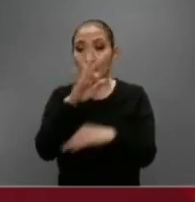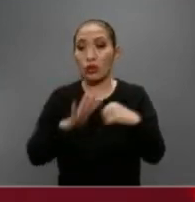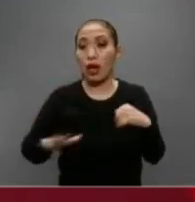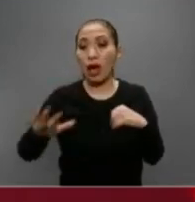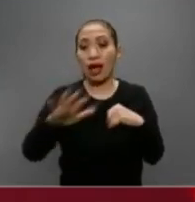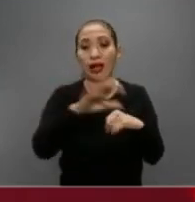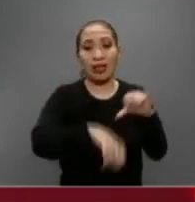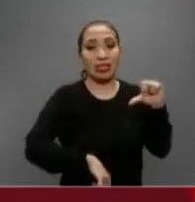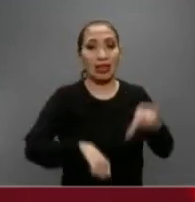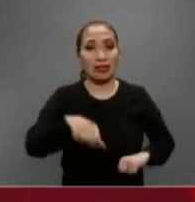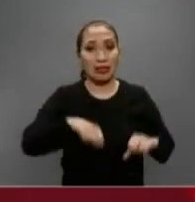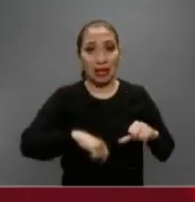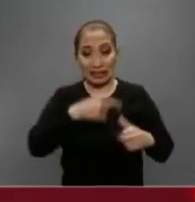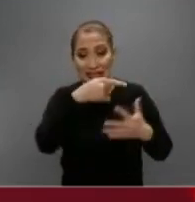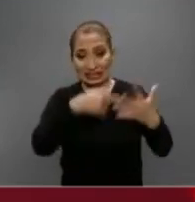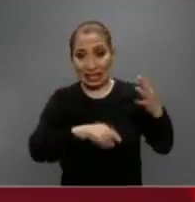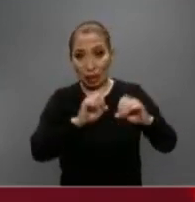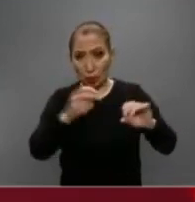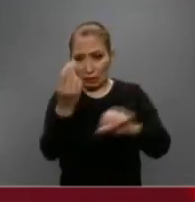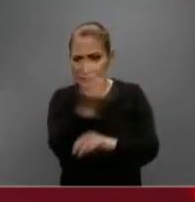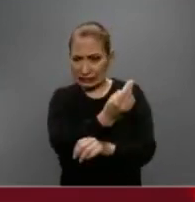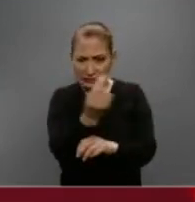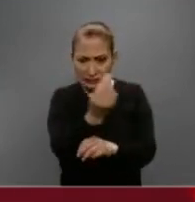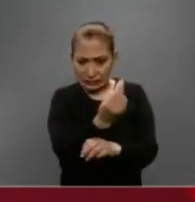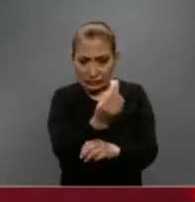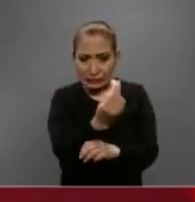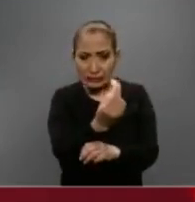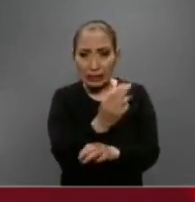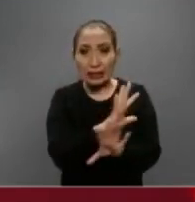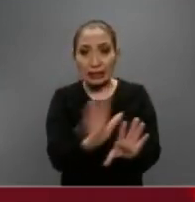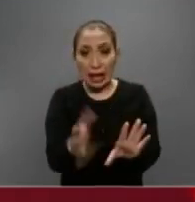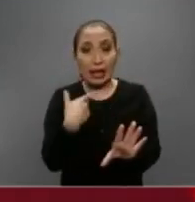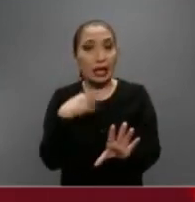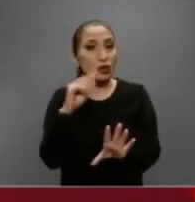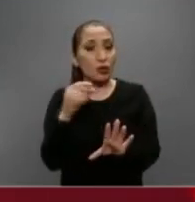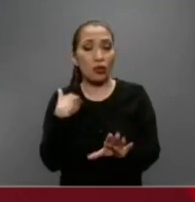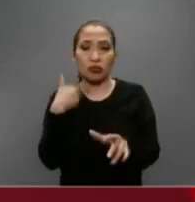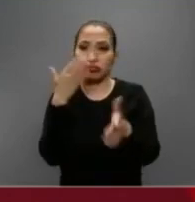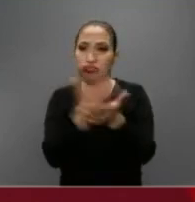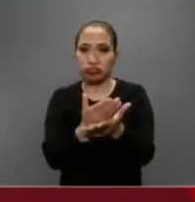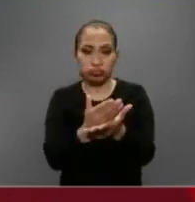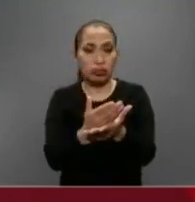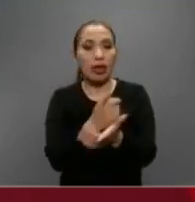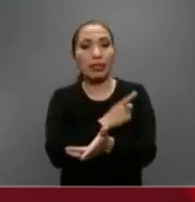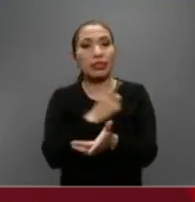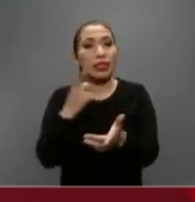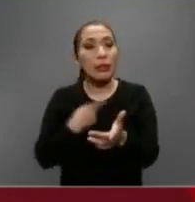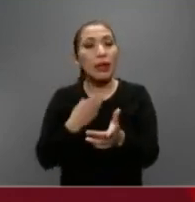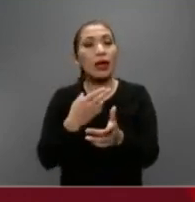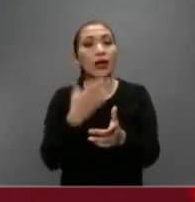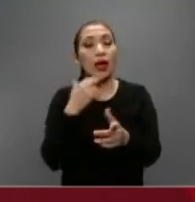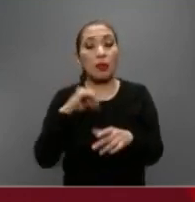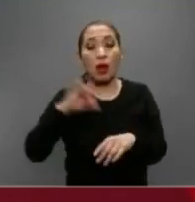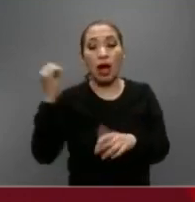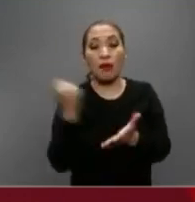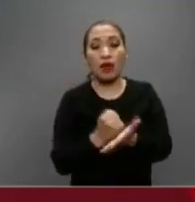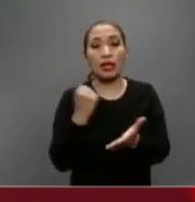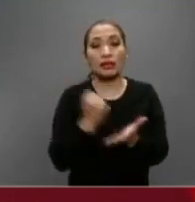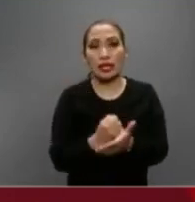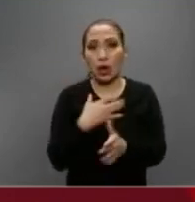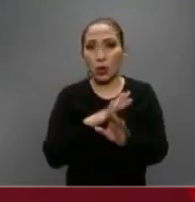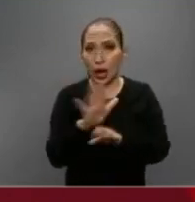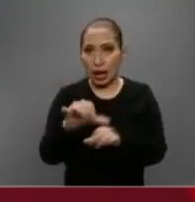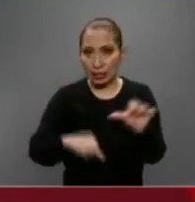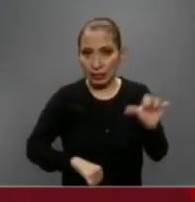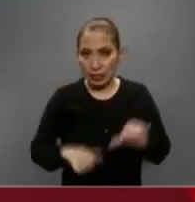En todos los sectores y actividades que han sido definidos como esenciales, y por lo tanto que no paran, se deberá aplicar de manera obligatoria